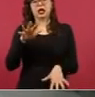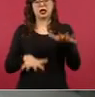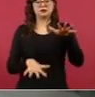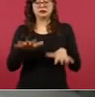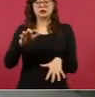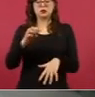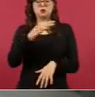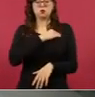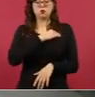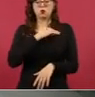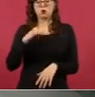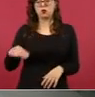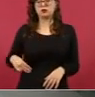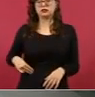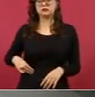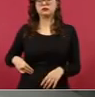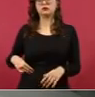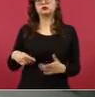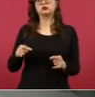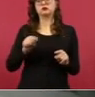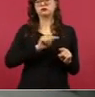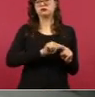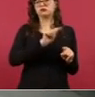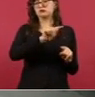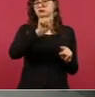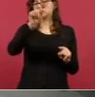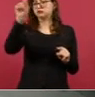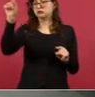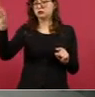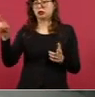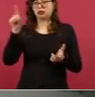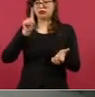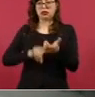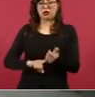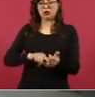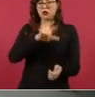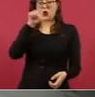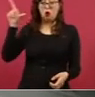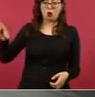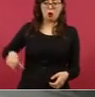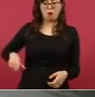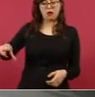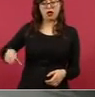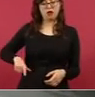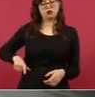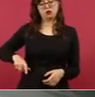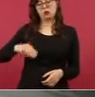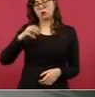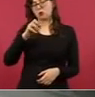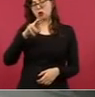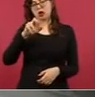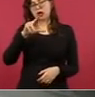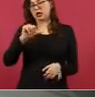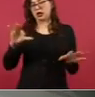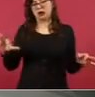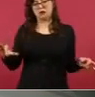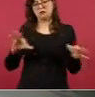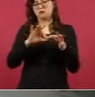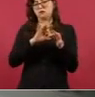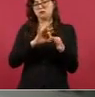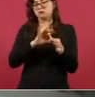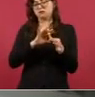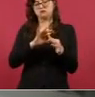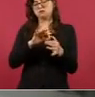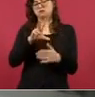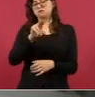afines al suyo que no llegan a algunos programas, es decir, a veces parece